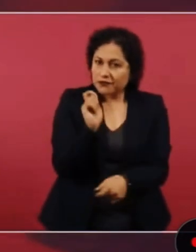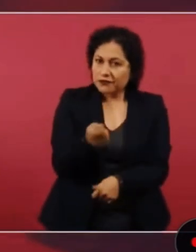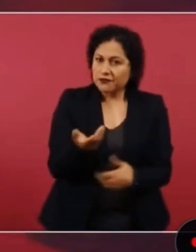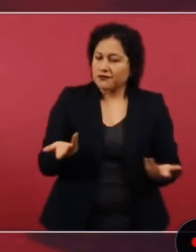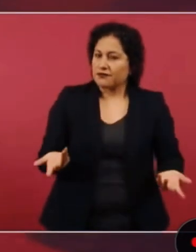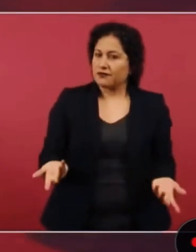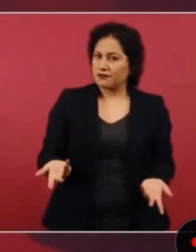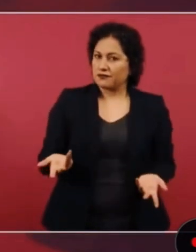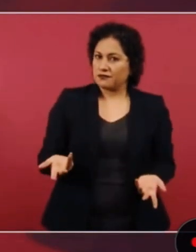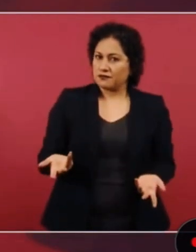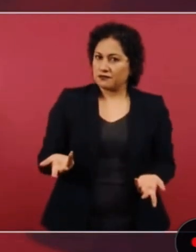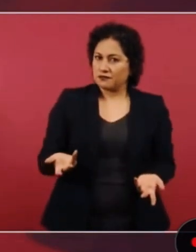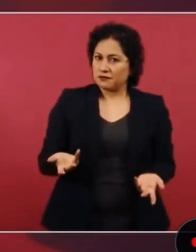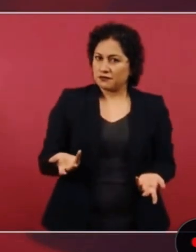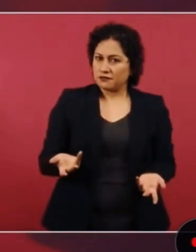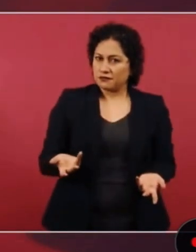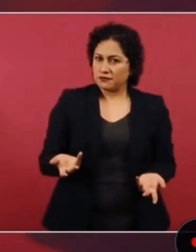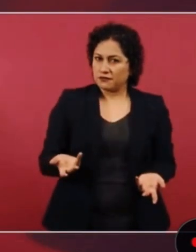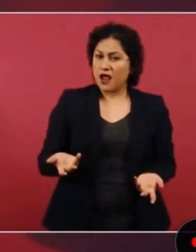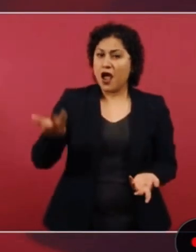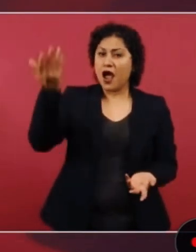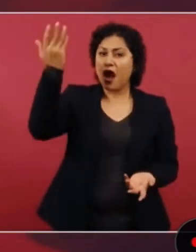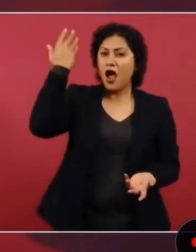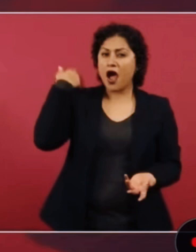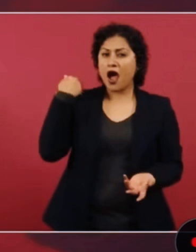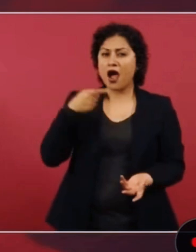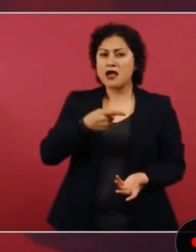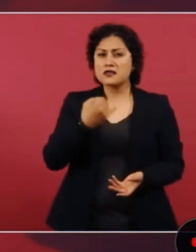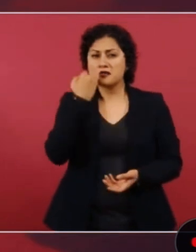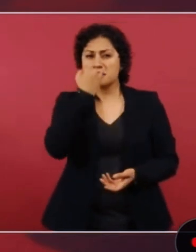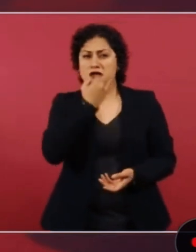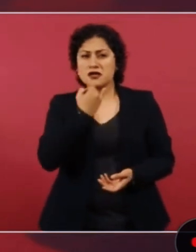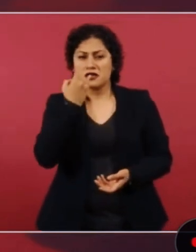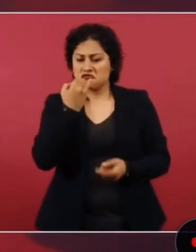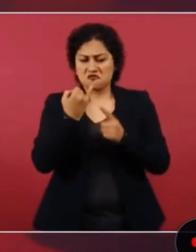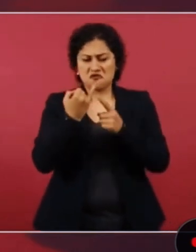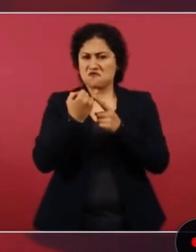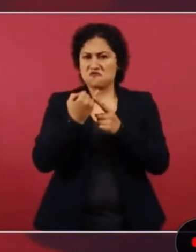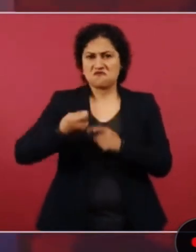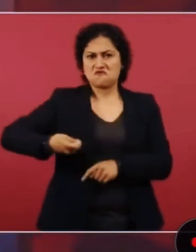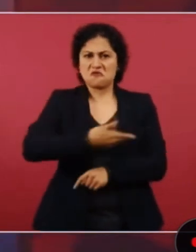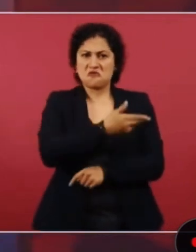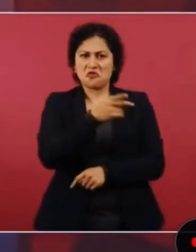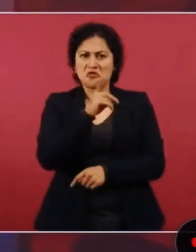decían que eran lenguas, dialectos,